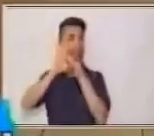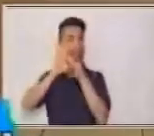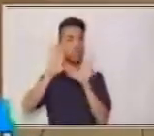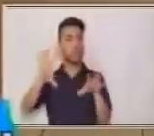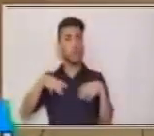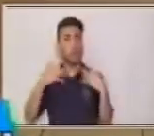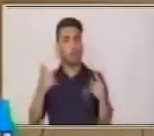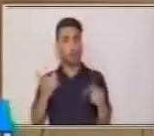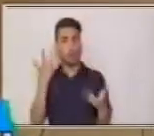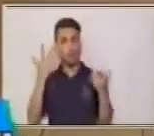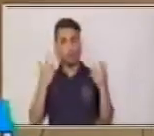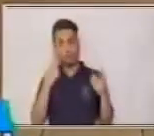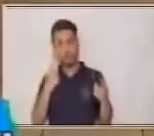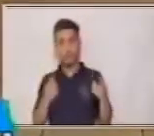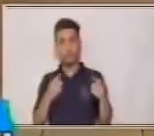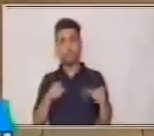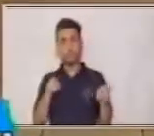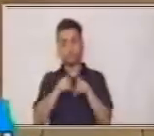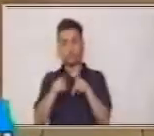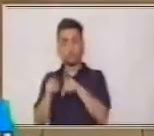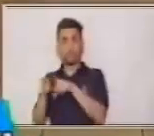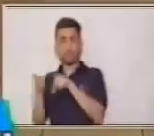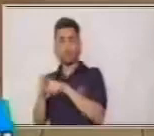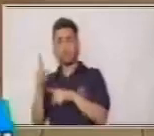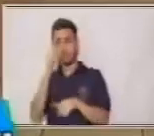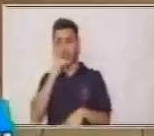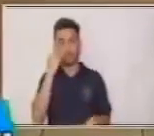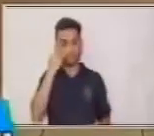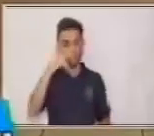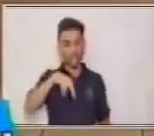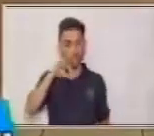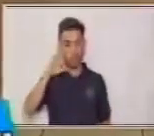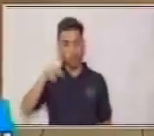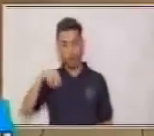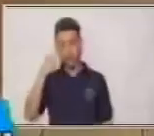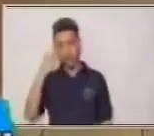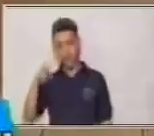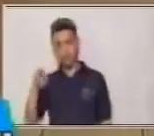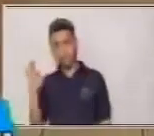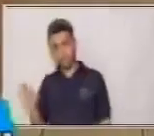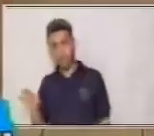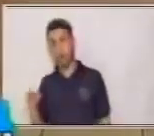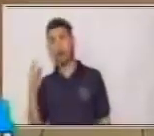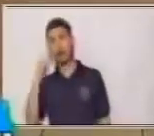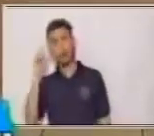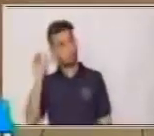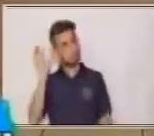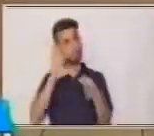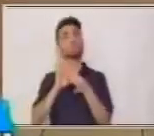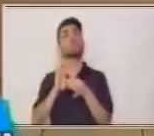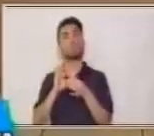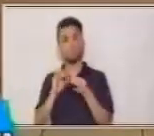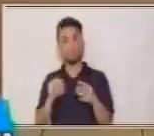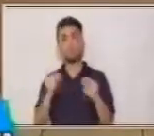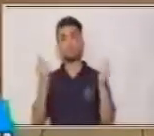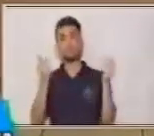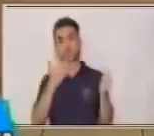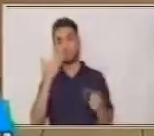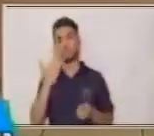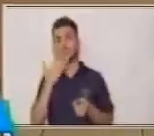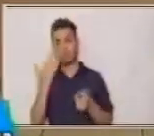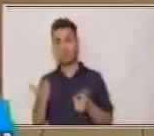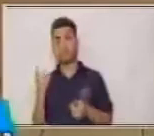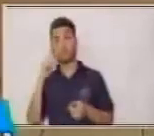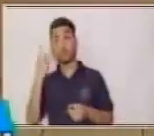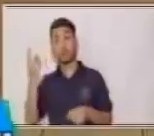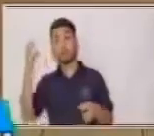sinónimo y por eso es que cuando leemos de manera silenciosa, la comprensión es más eficaz. Porque el